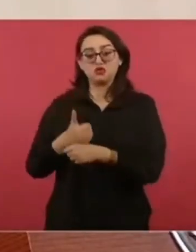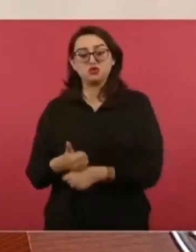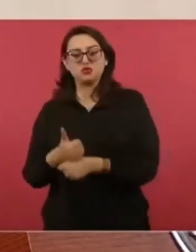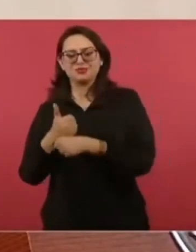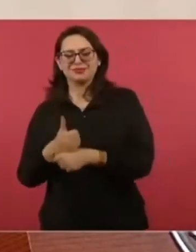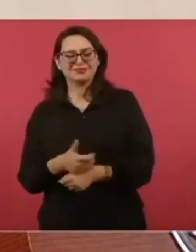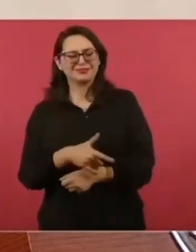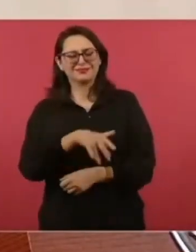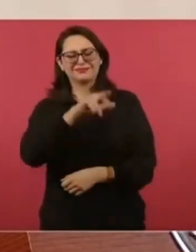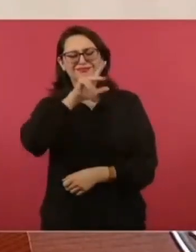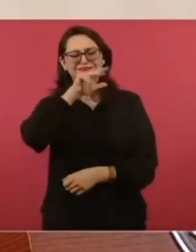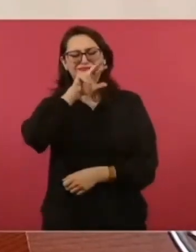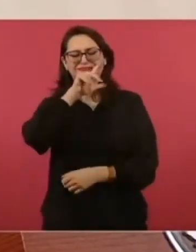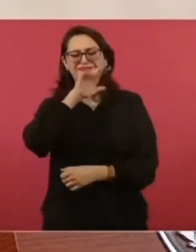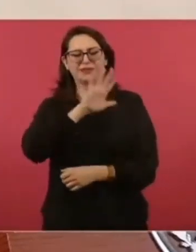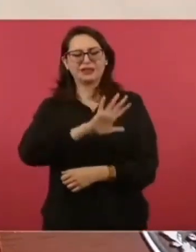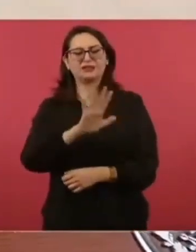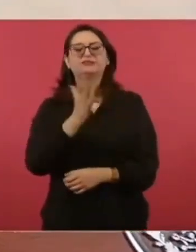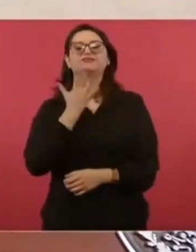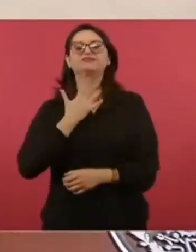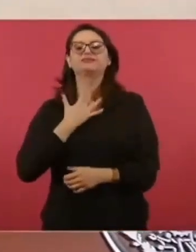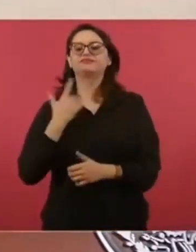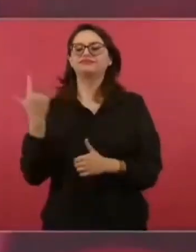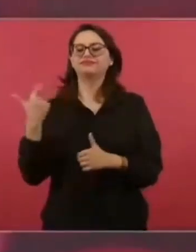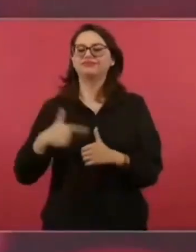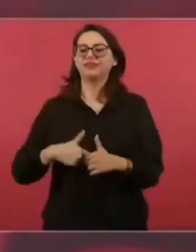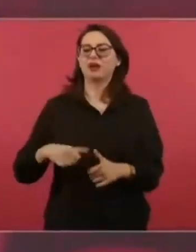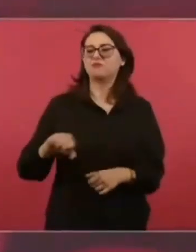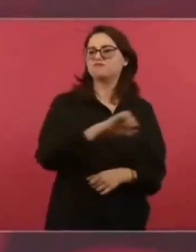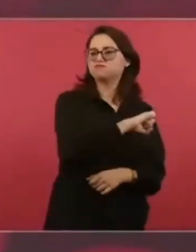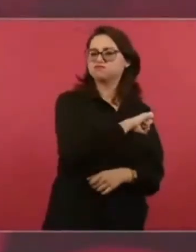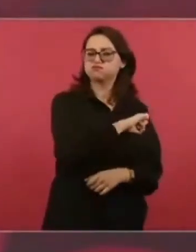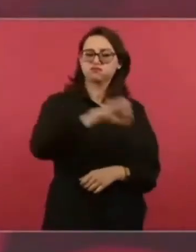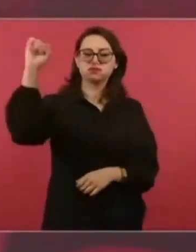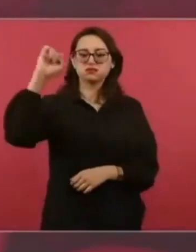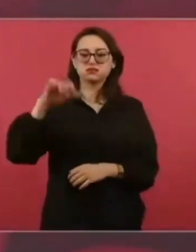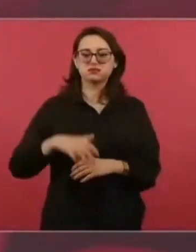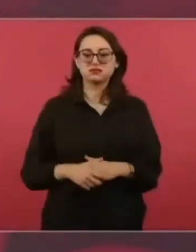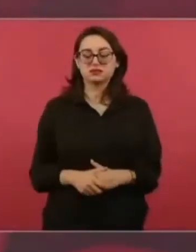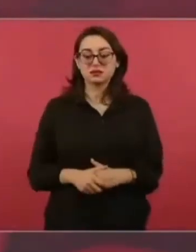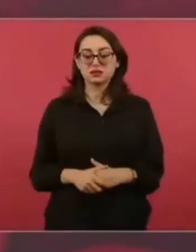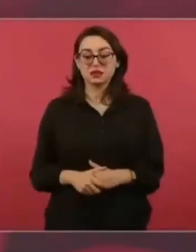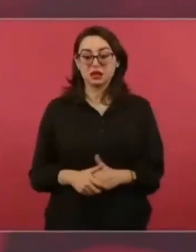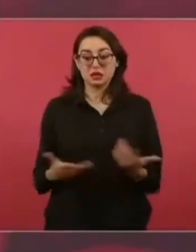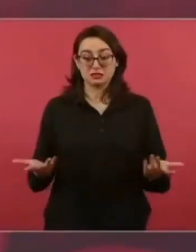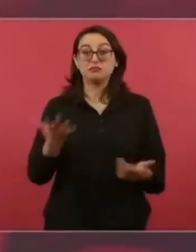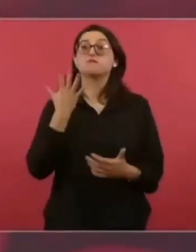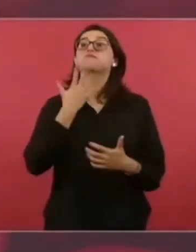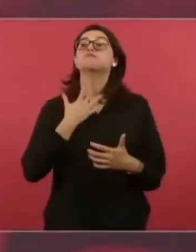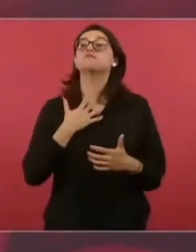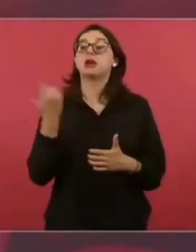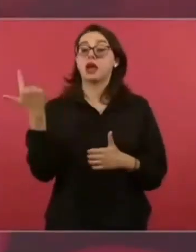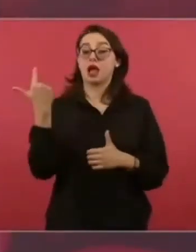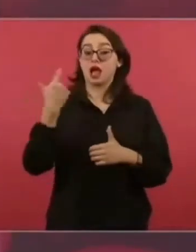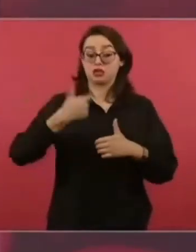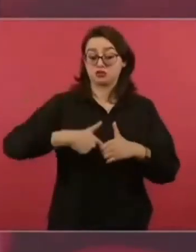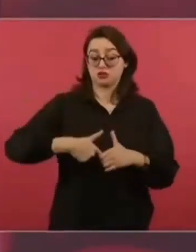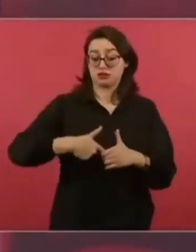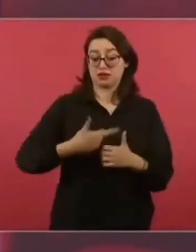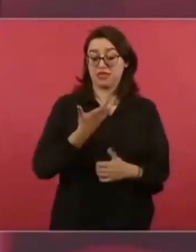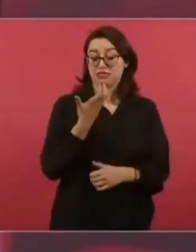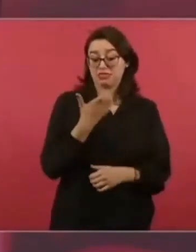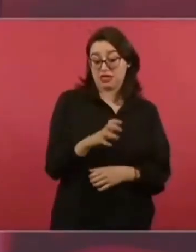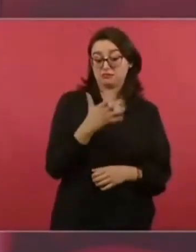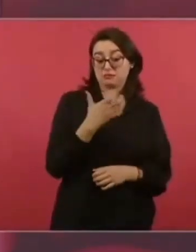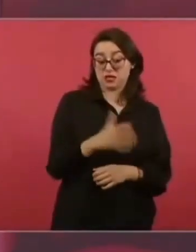Hay que aumentar el precio de la gasolina. En ese entonces estaba en 10 pesos, a 20, y al final así terminó,